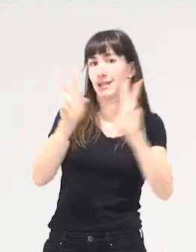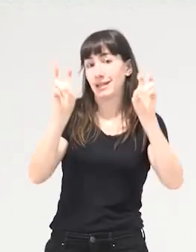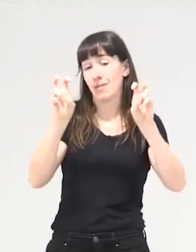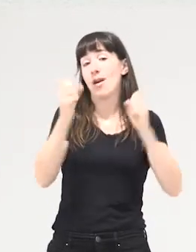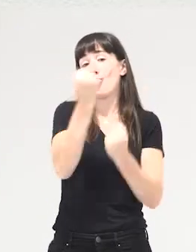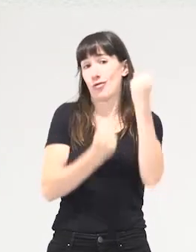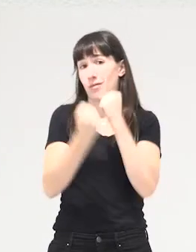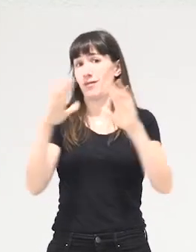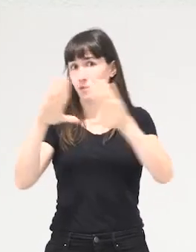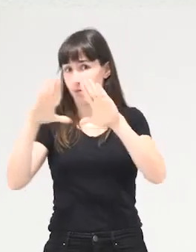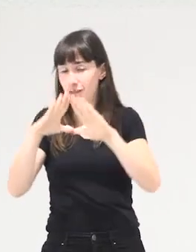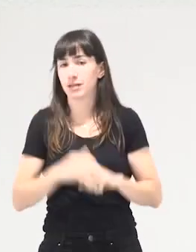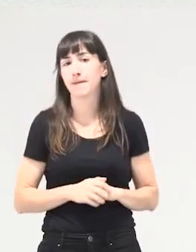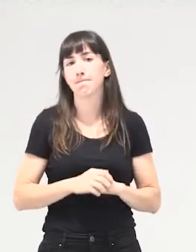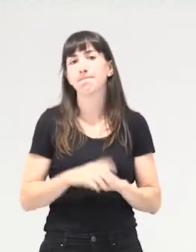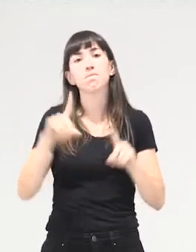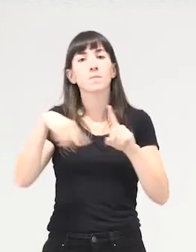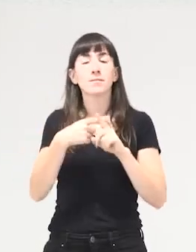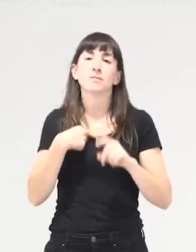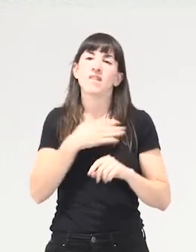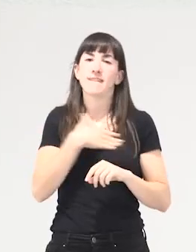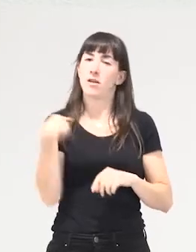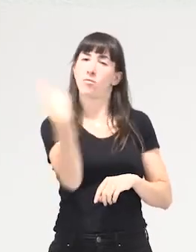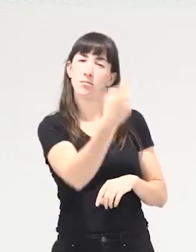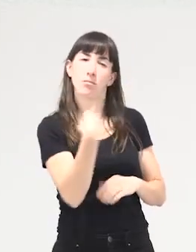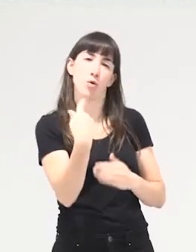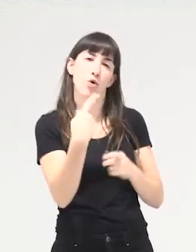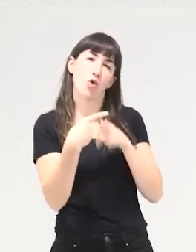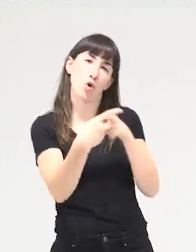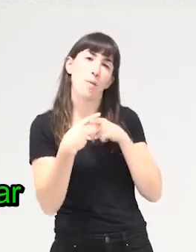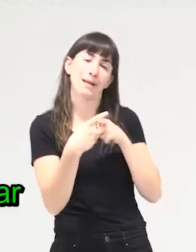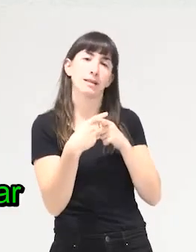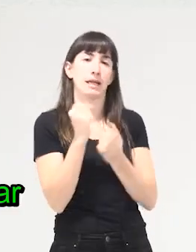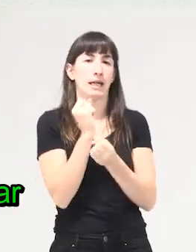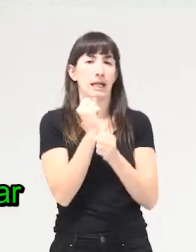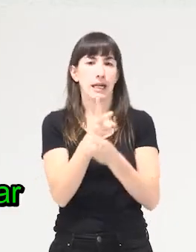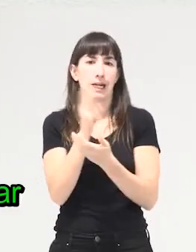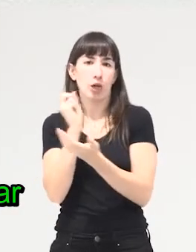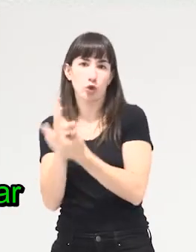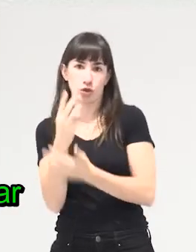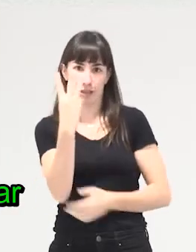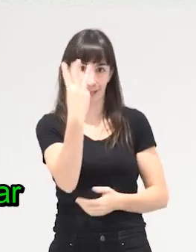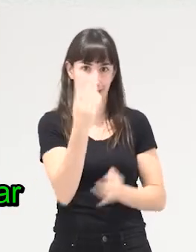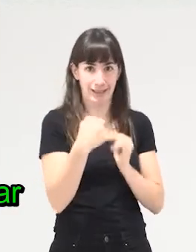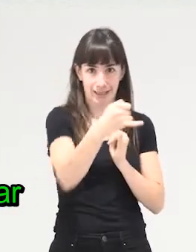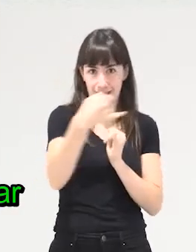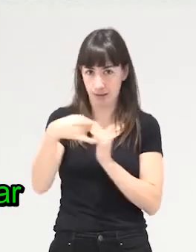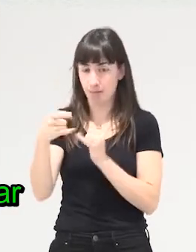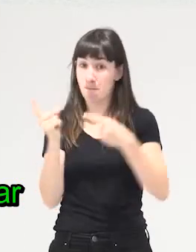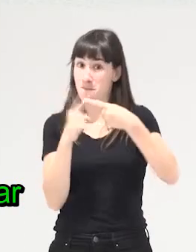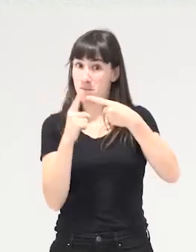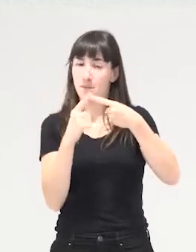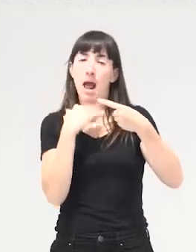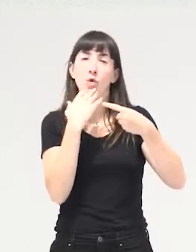y luego compartir con vosotras tres retos, o retos en tres líneas. Por un lado, la necesidad de recuperar alguna